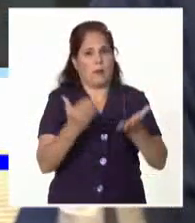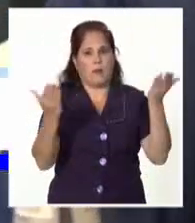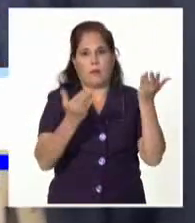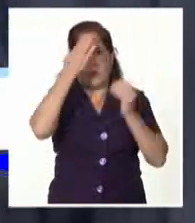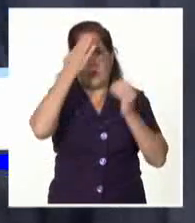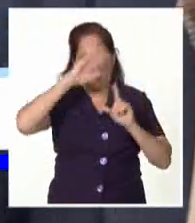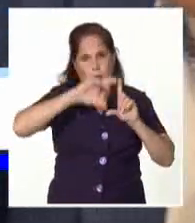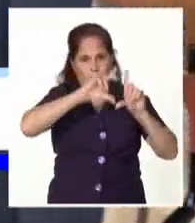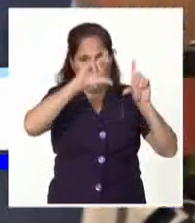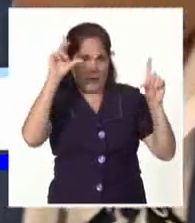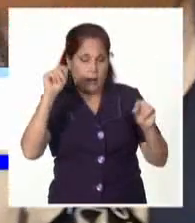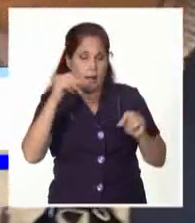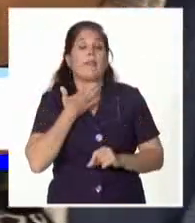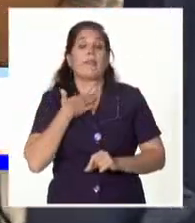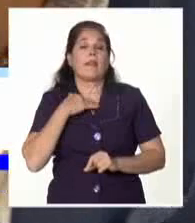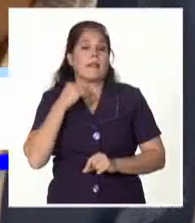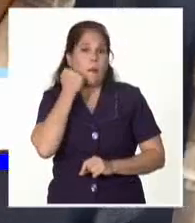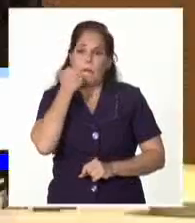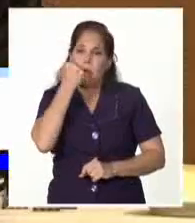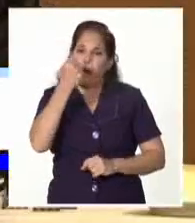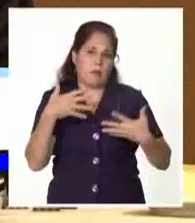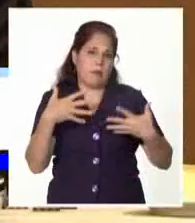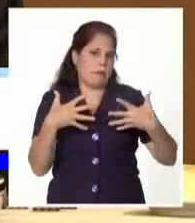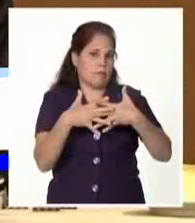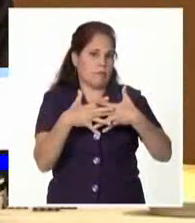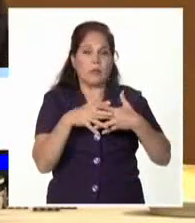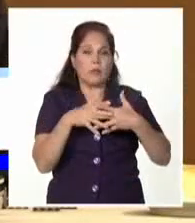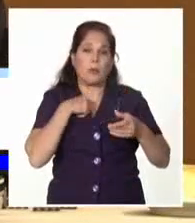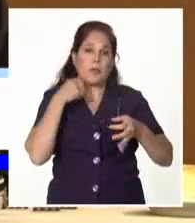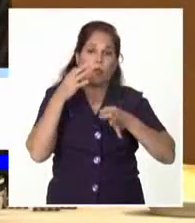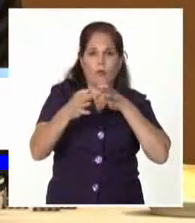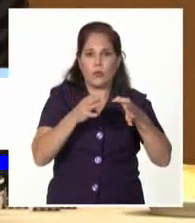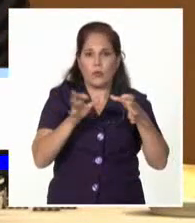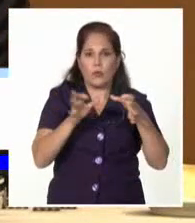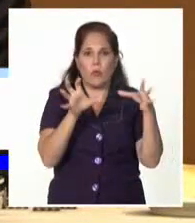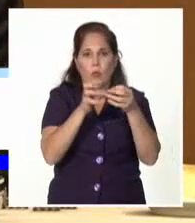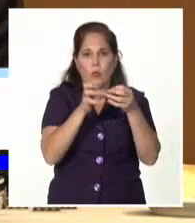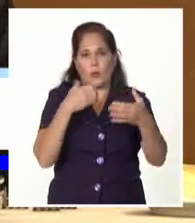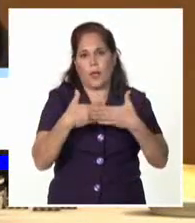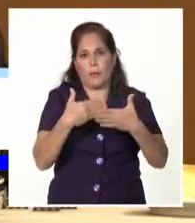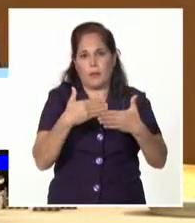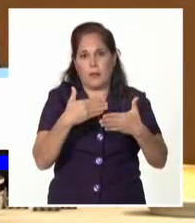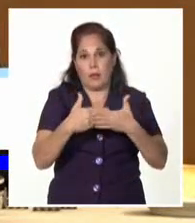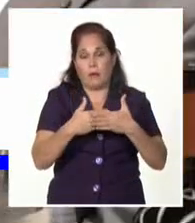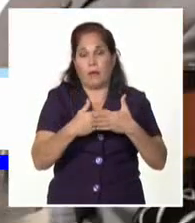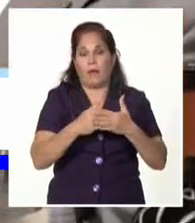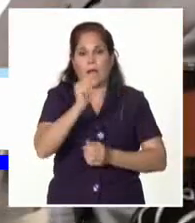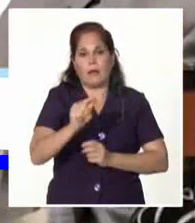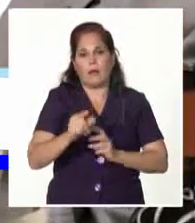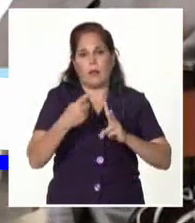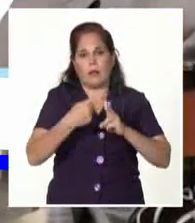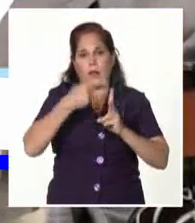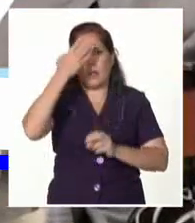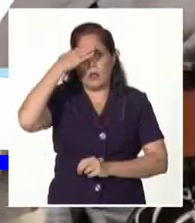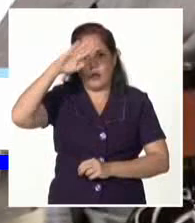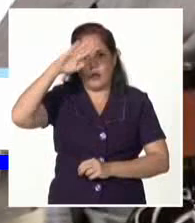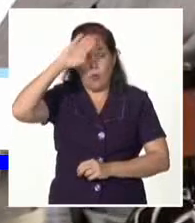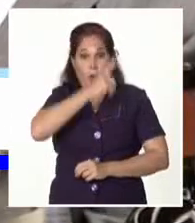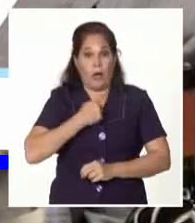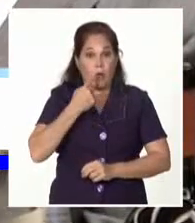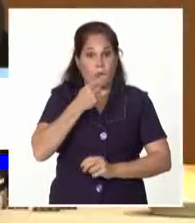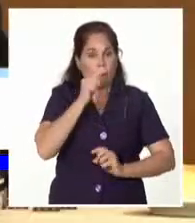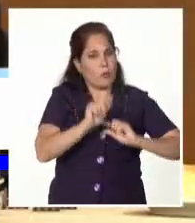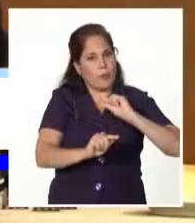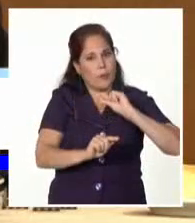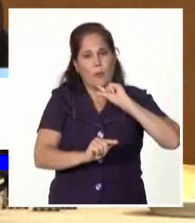y aspiramos a más. Yo creo que ha funcionado muy bien el comité empresarial entre Italia y Cuba. Y nosotros hemos ido dando un